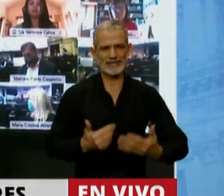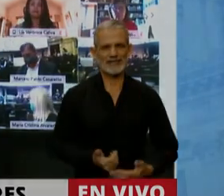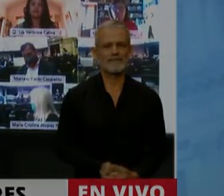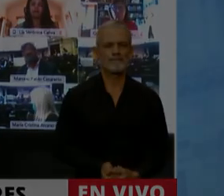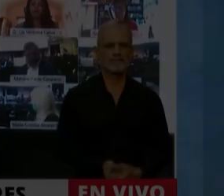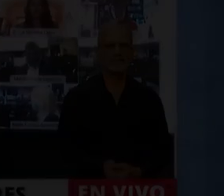Gracias, Diputado.